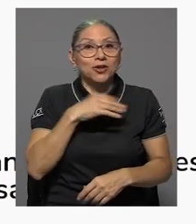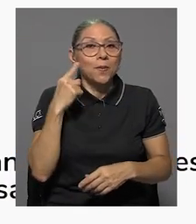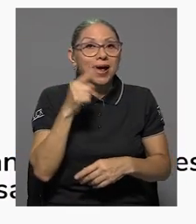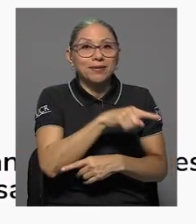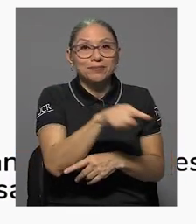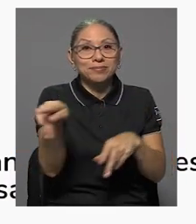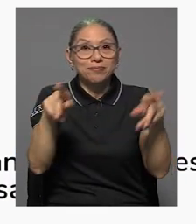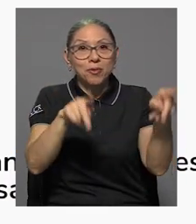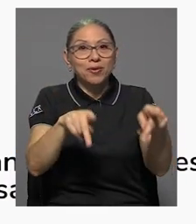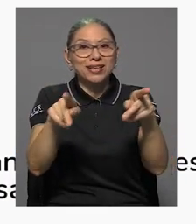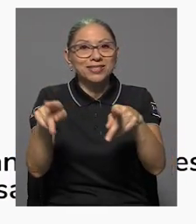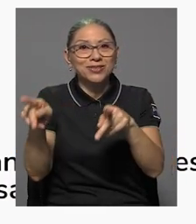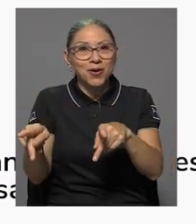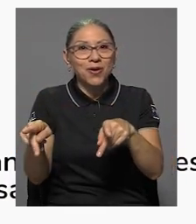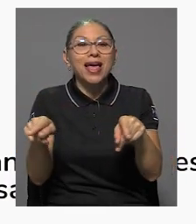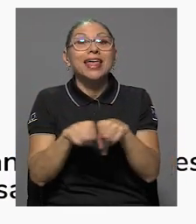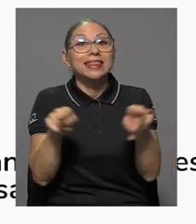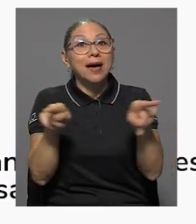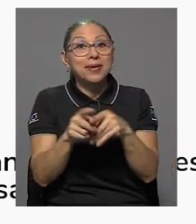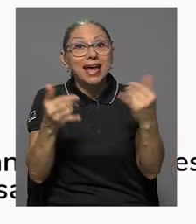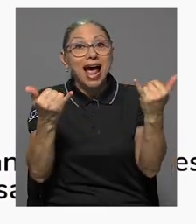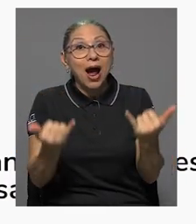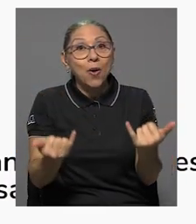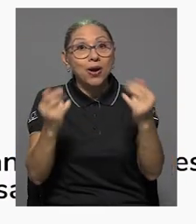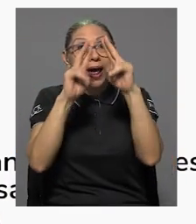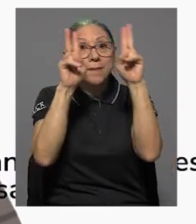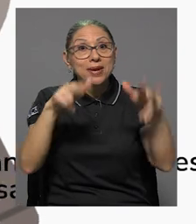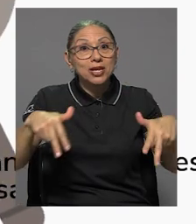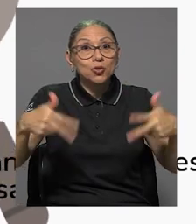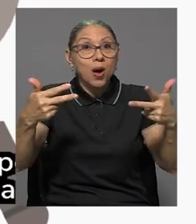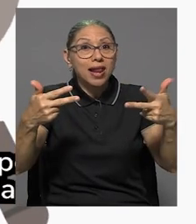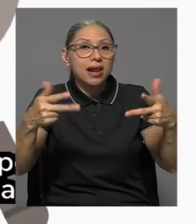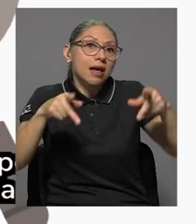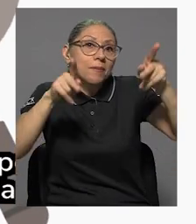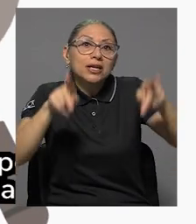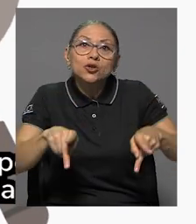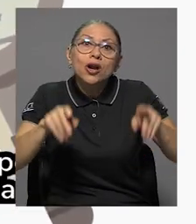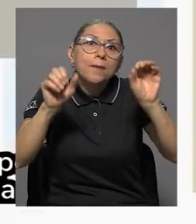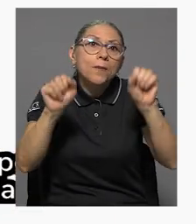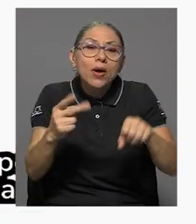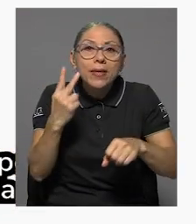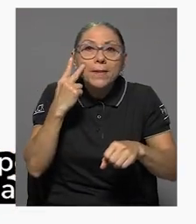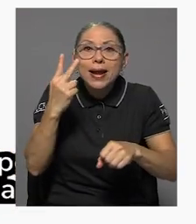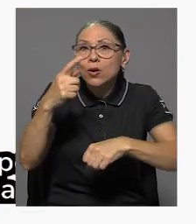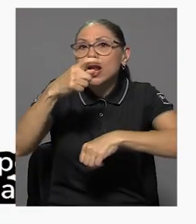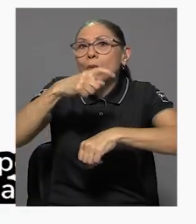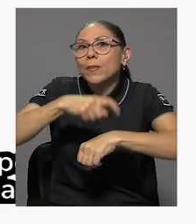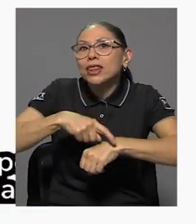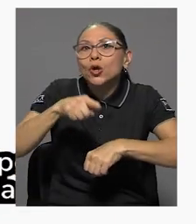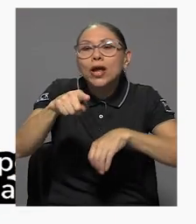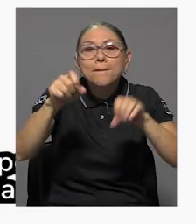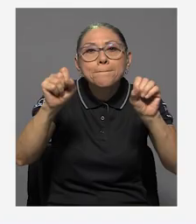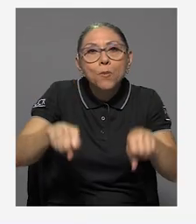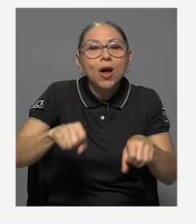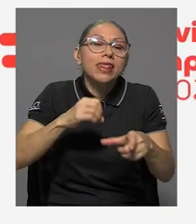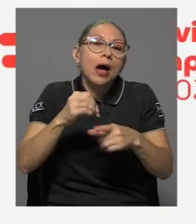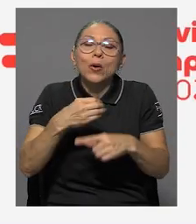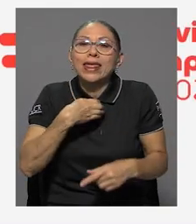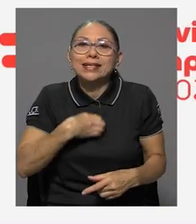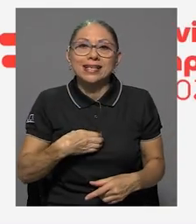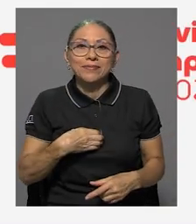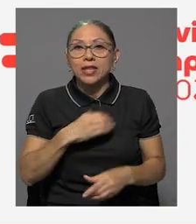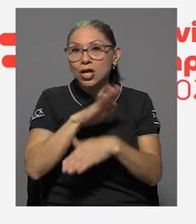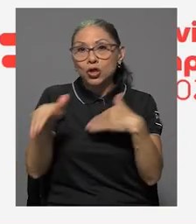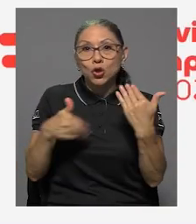se le ha agregado esa posibilidad de que la persona la consulte en el momento que pueda, ¿verdad? O que desee. Toda la